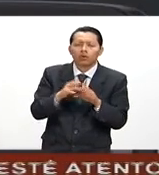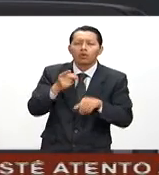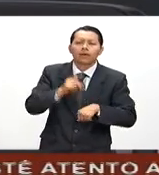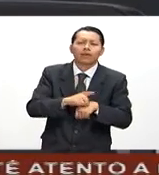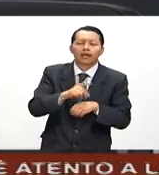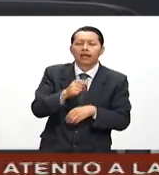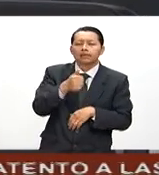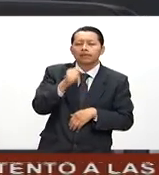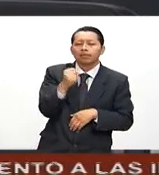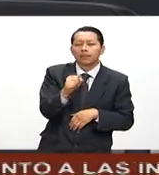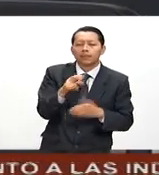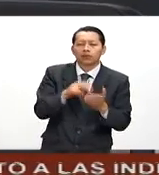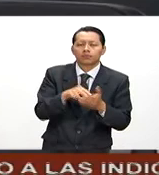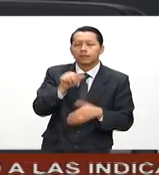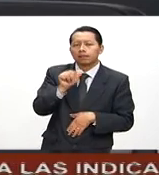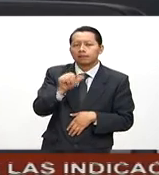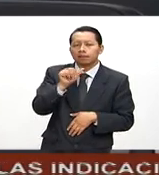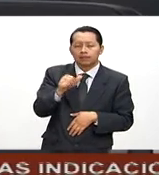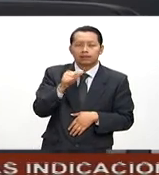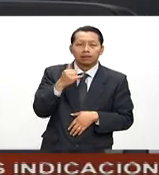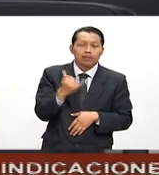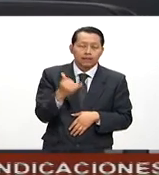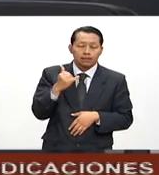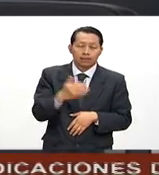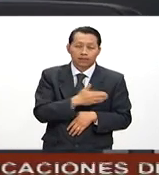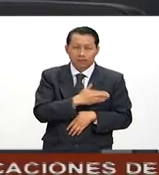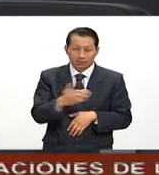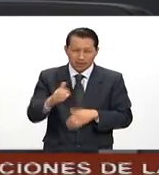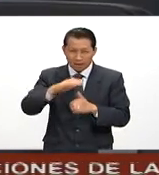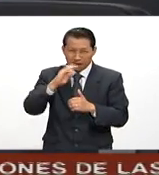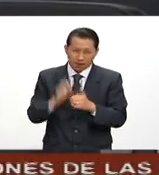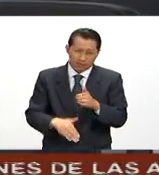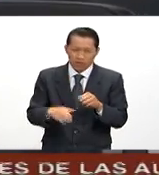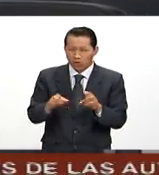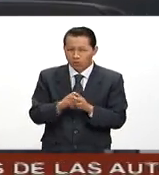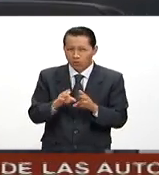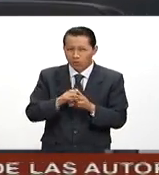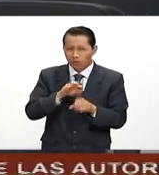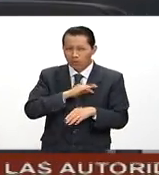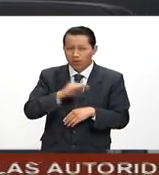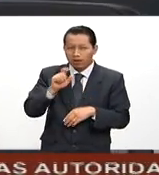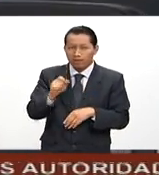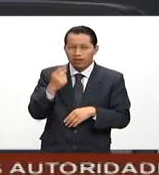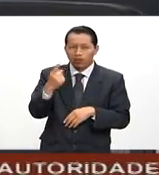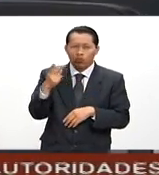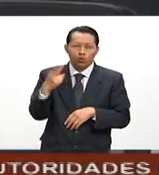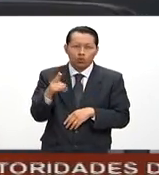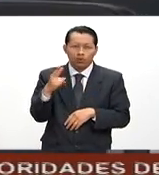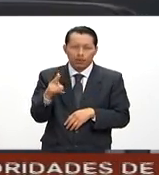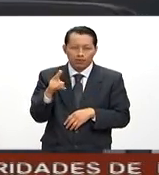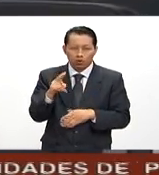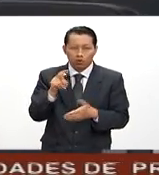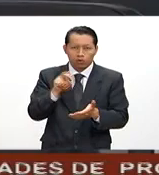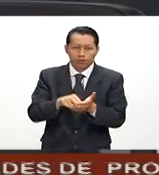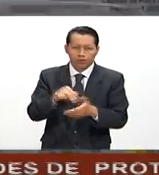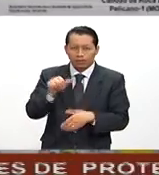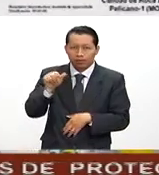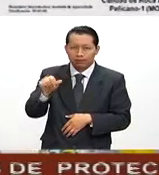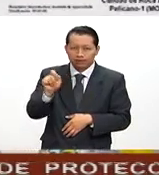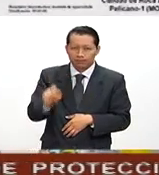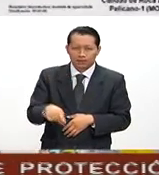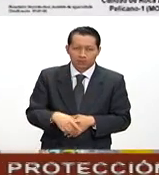septiembre de 2016 y la terminación del pozo está programada para el 21 de noviembre de 2016.